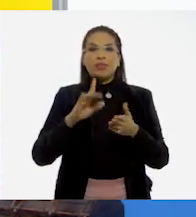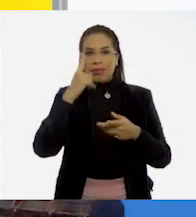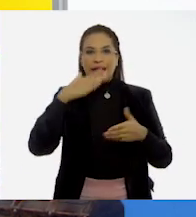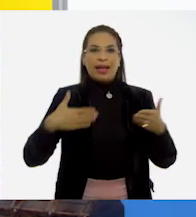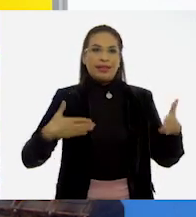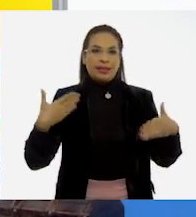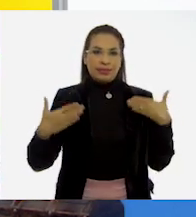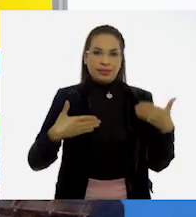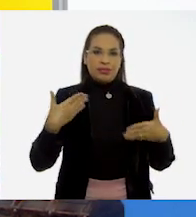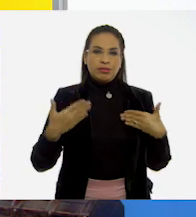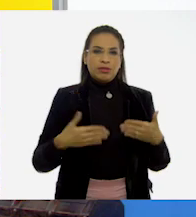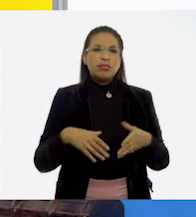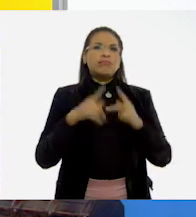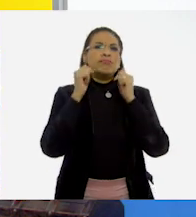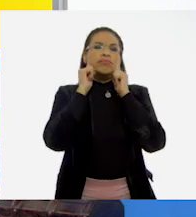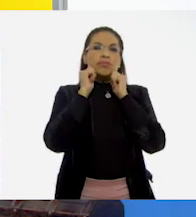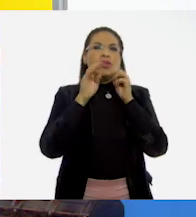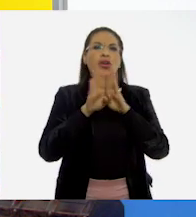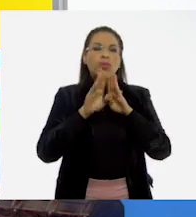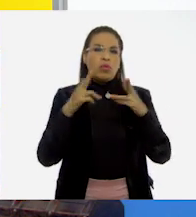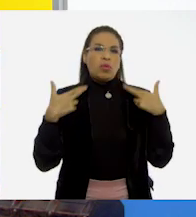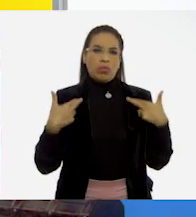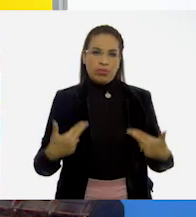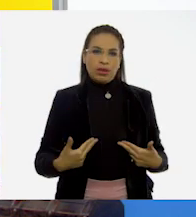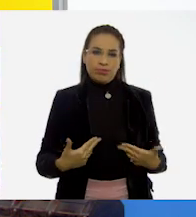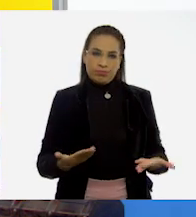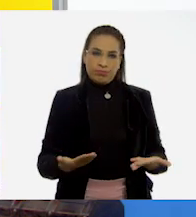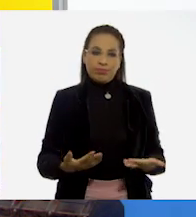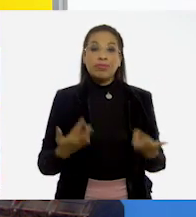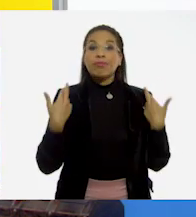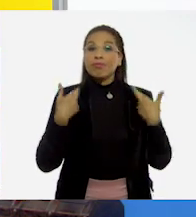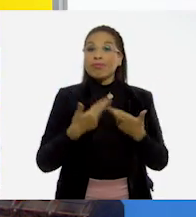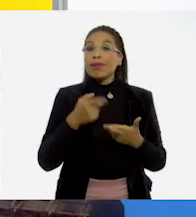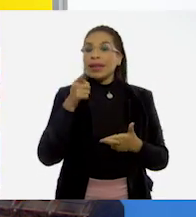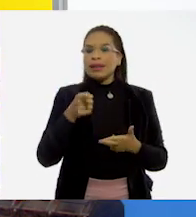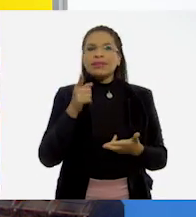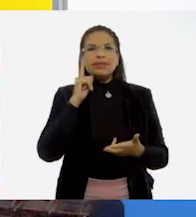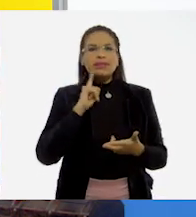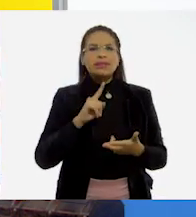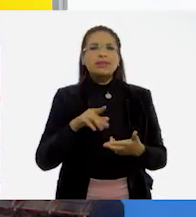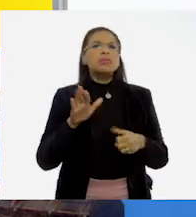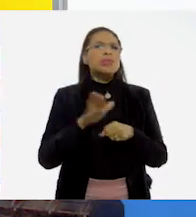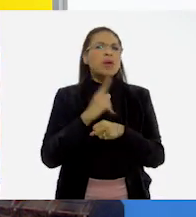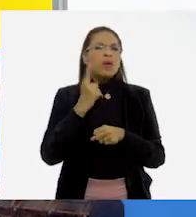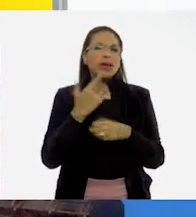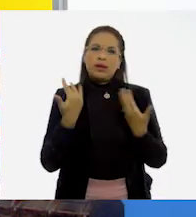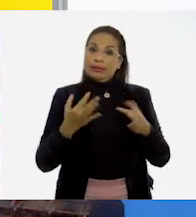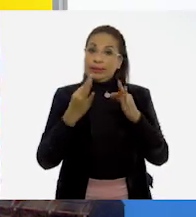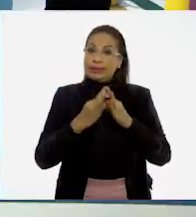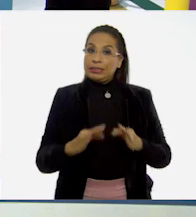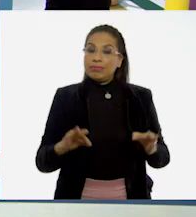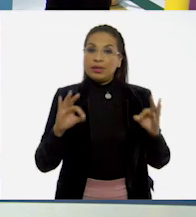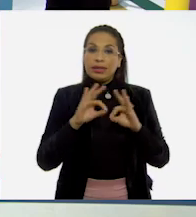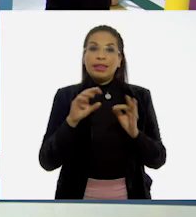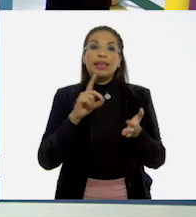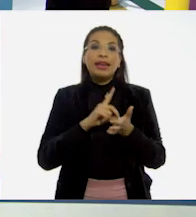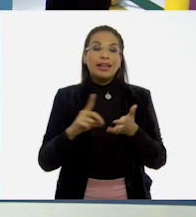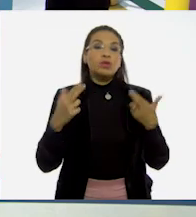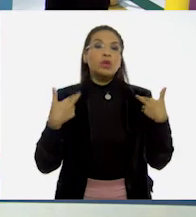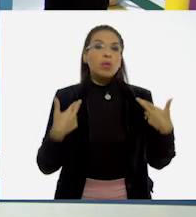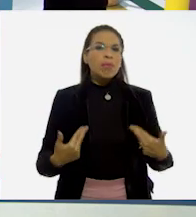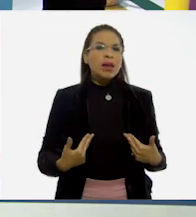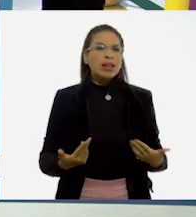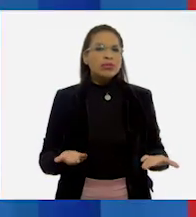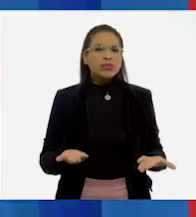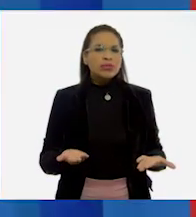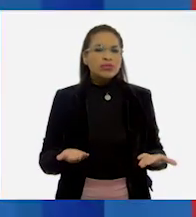simplemente por su condición de ser humano. Sí, maestra, ¿y por qué son tan importantes los derechos humanos?